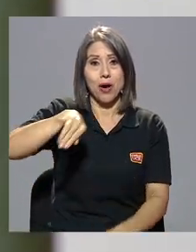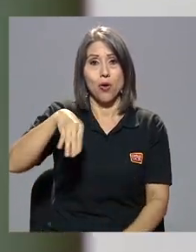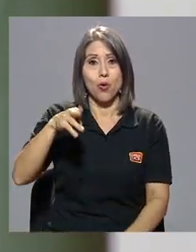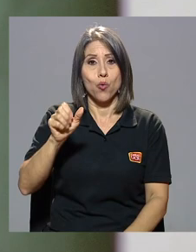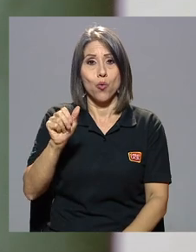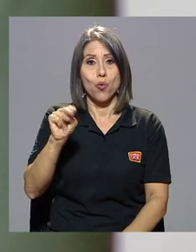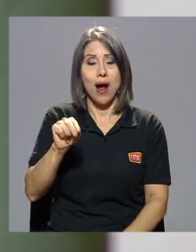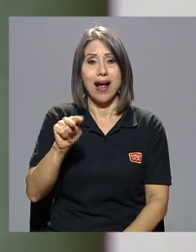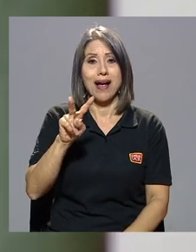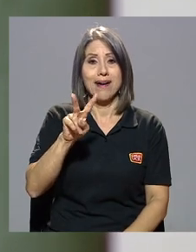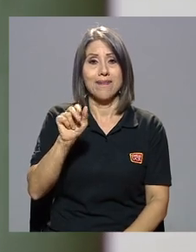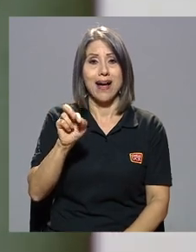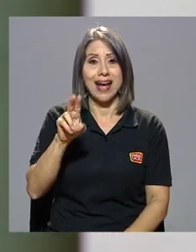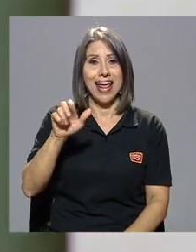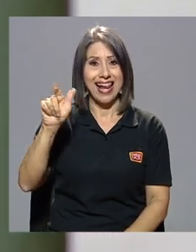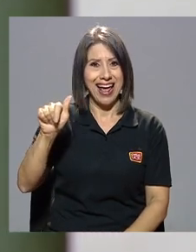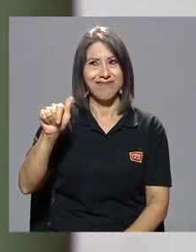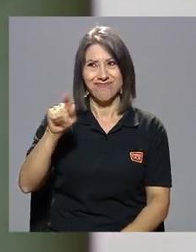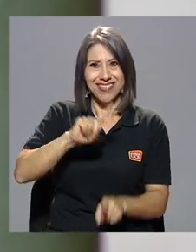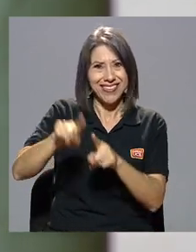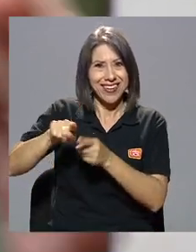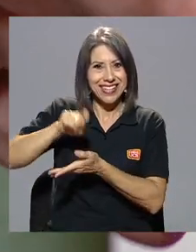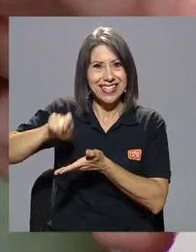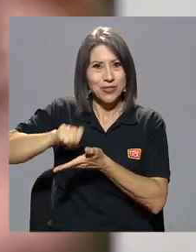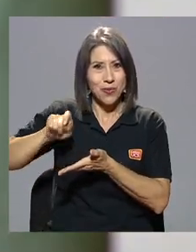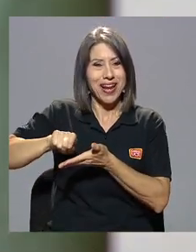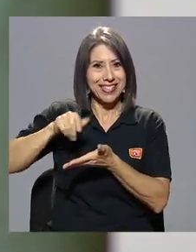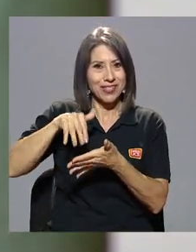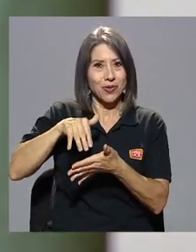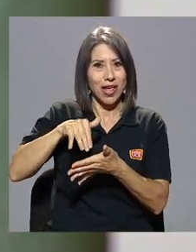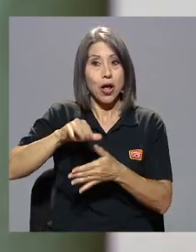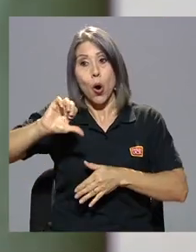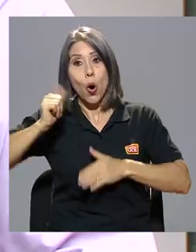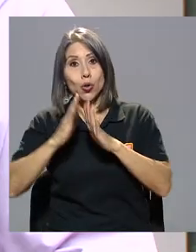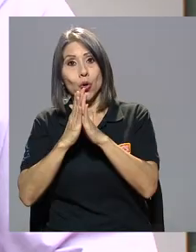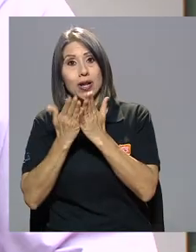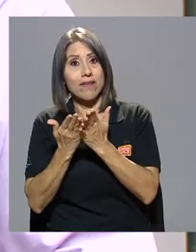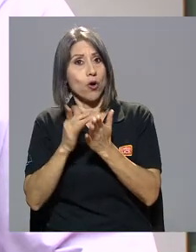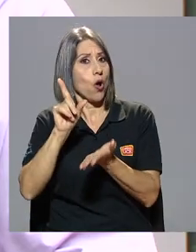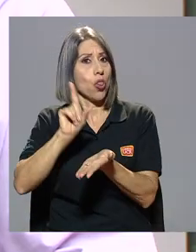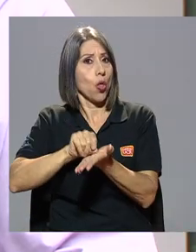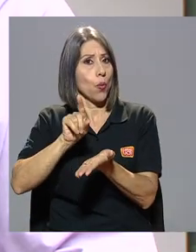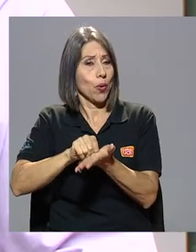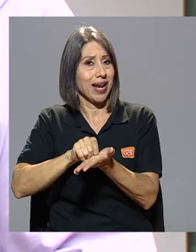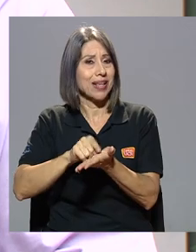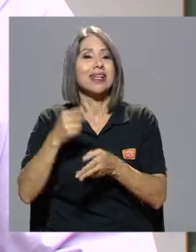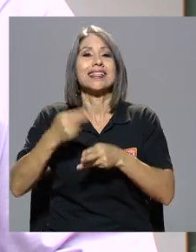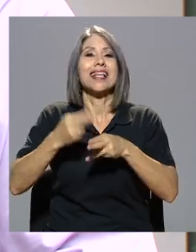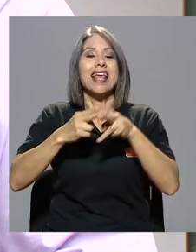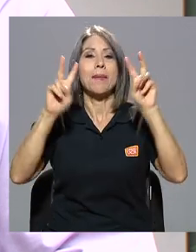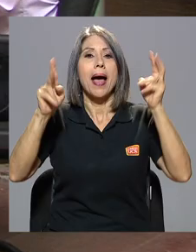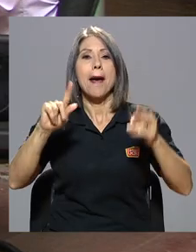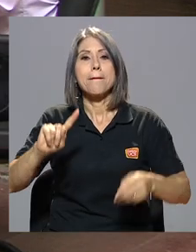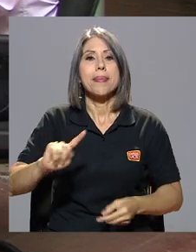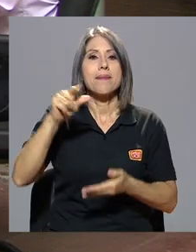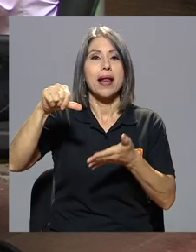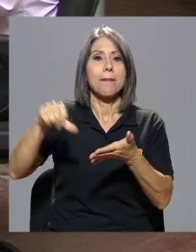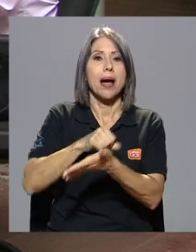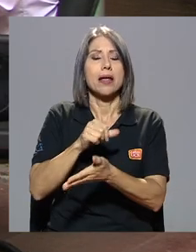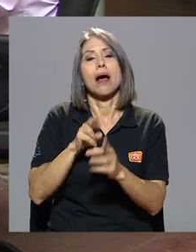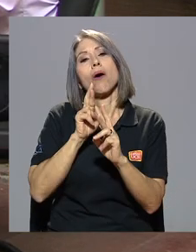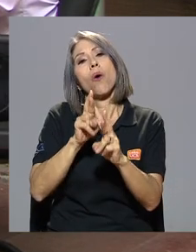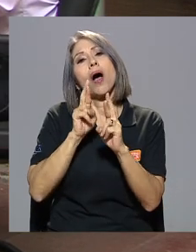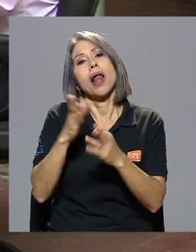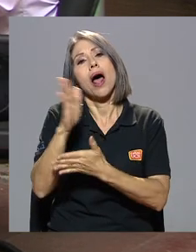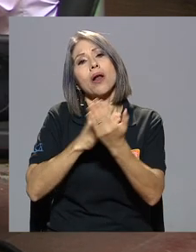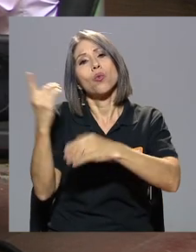estudia en las escuelas, y dejó uno que no publicaron sus parientes, que se llama Primera Página. Ojalá algún día este libro